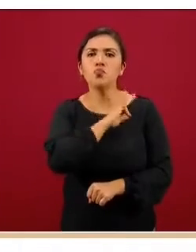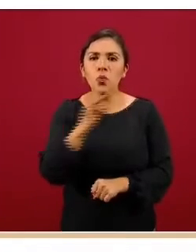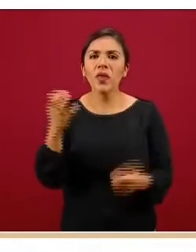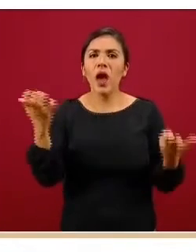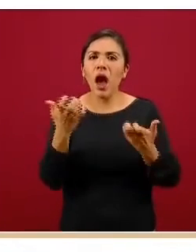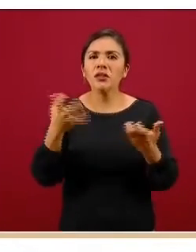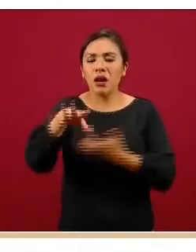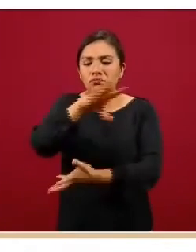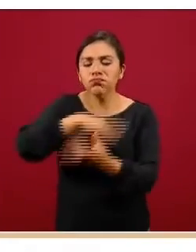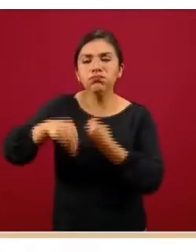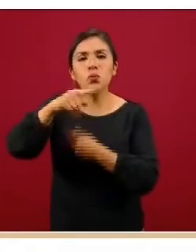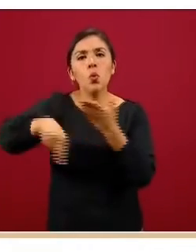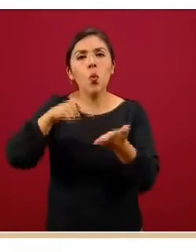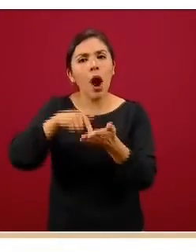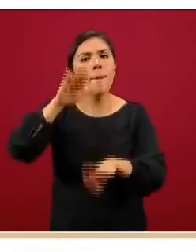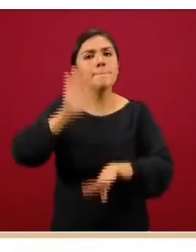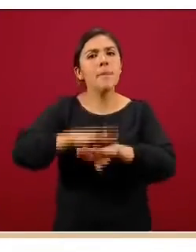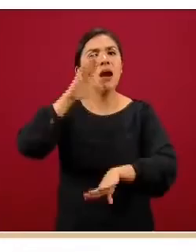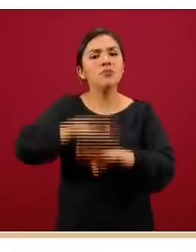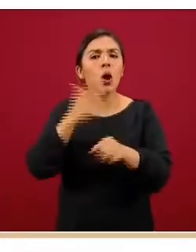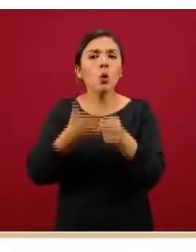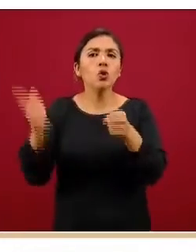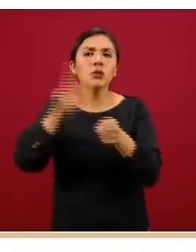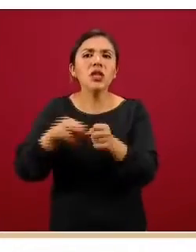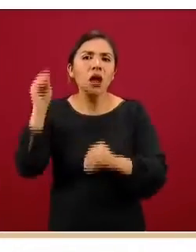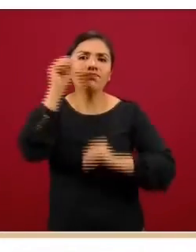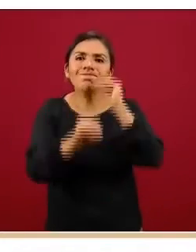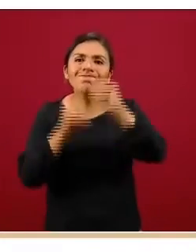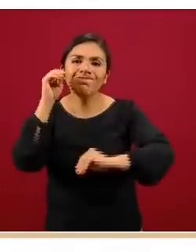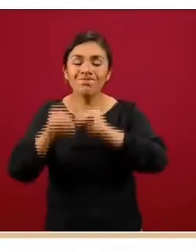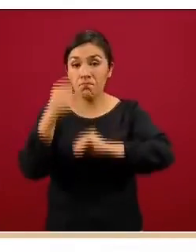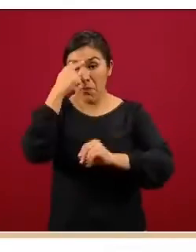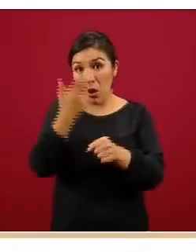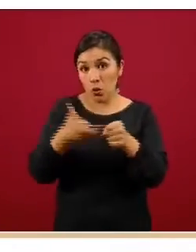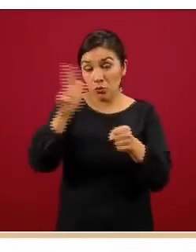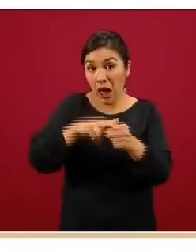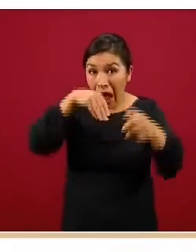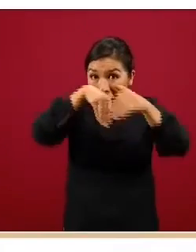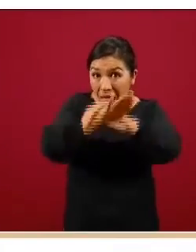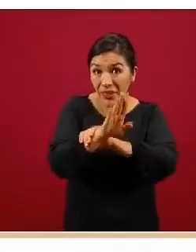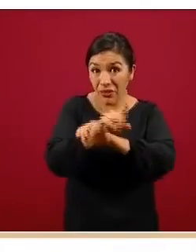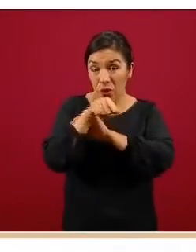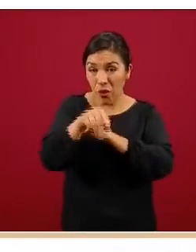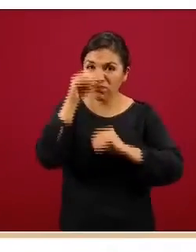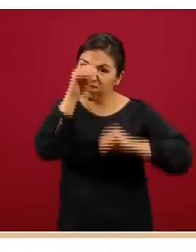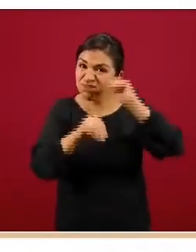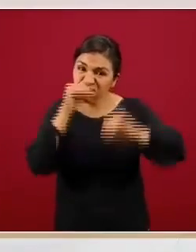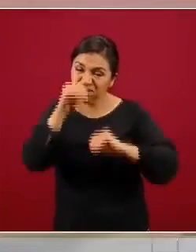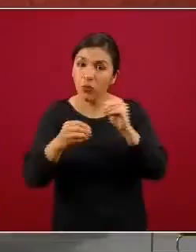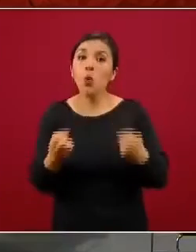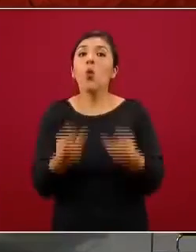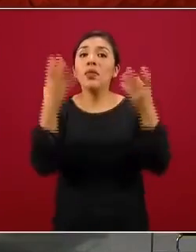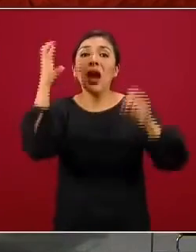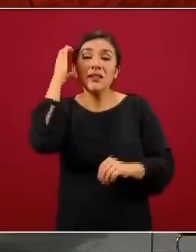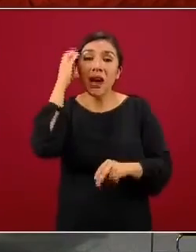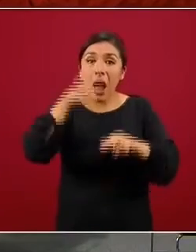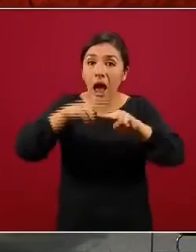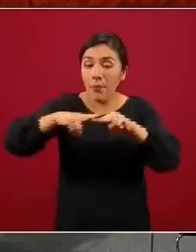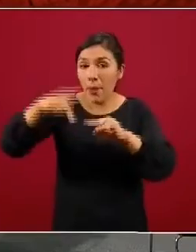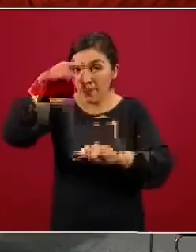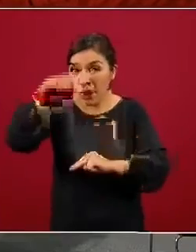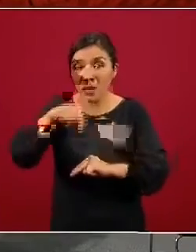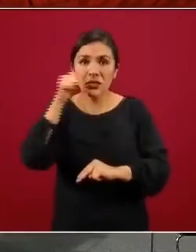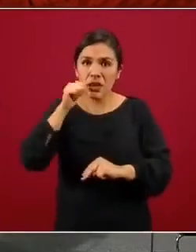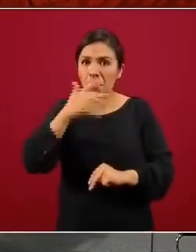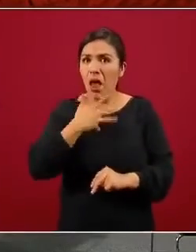para estar integrando, no solamente reconvirtiendo al interior de un hospital el número de camas para que éstas puedan estar